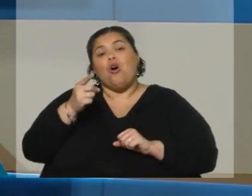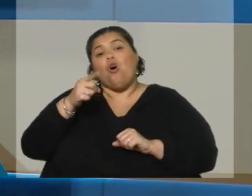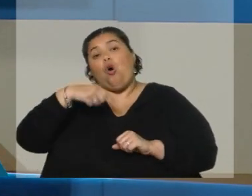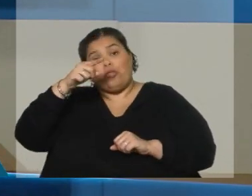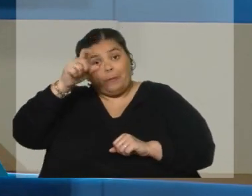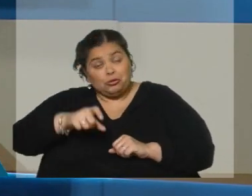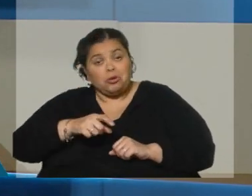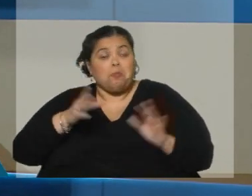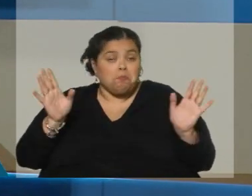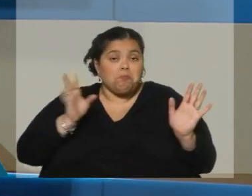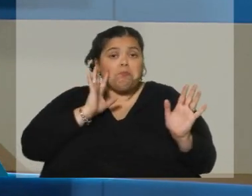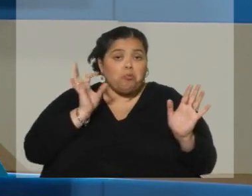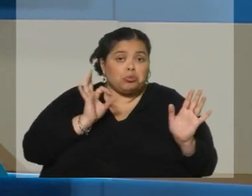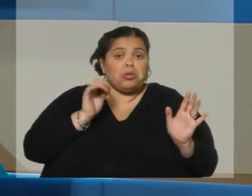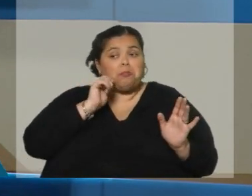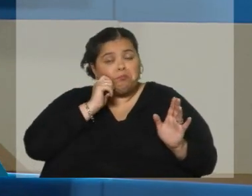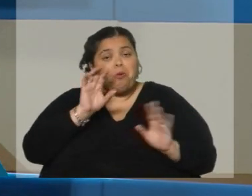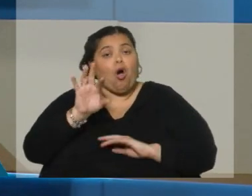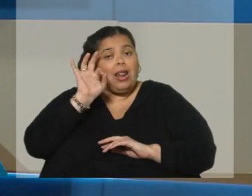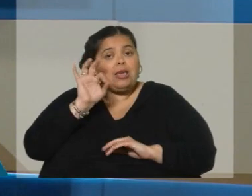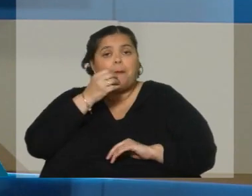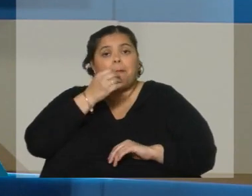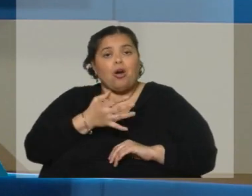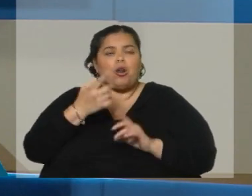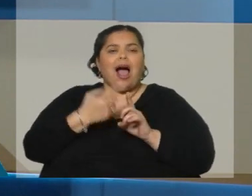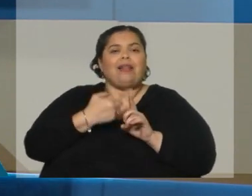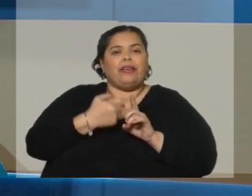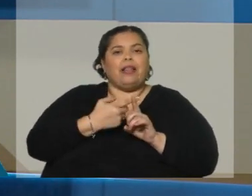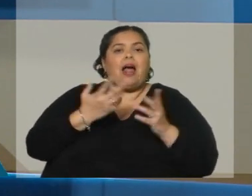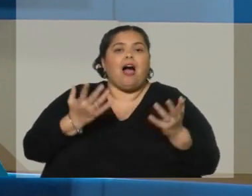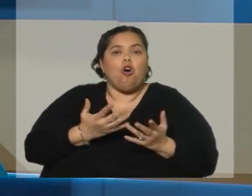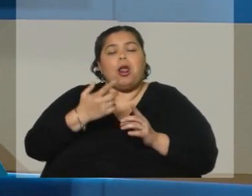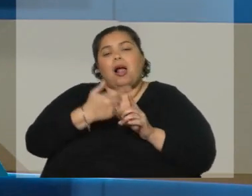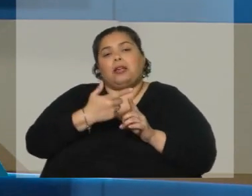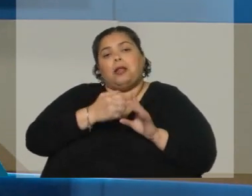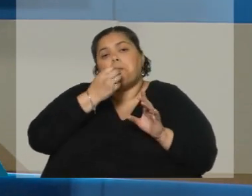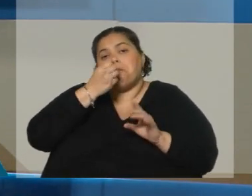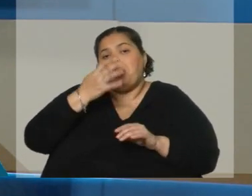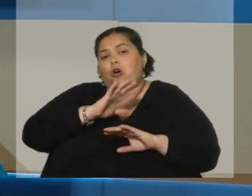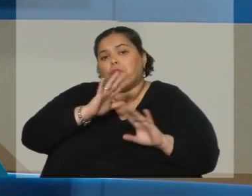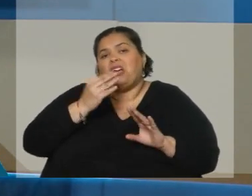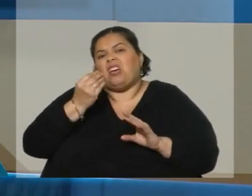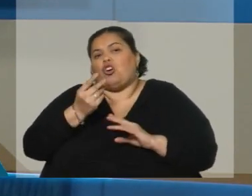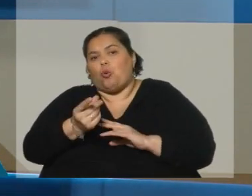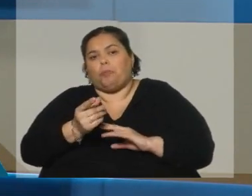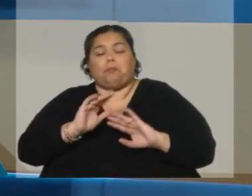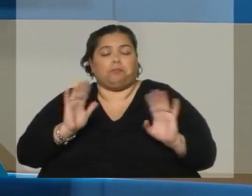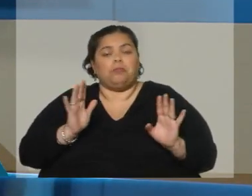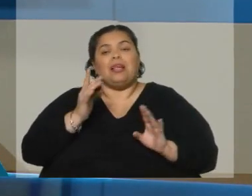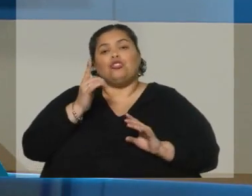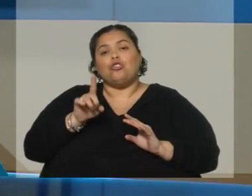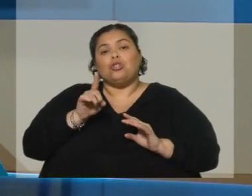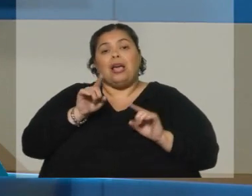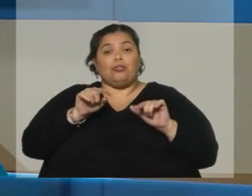oportunidad encuentran que no es el momento o que es mejor tomar la opción de un arrendamiento y no una compra. Y entonces